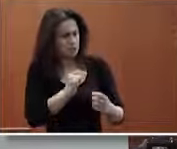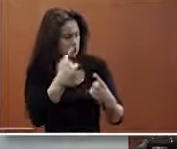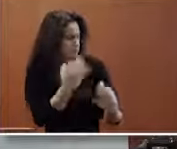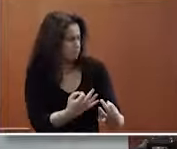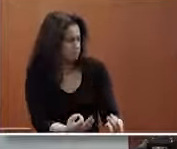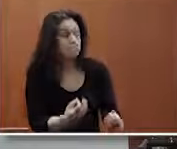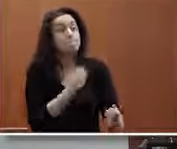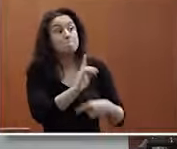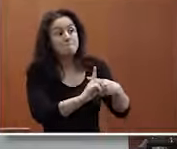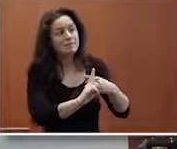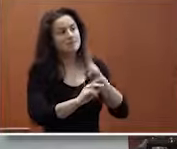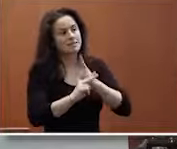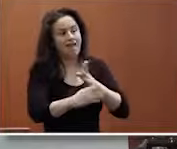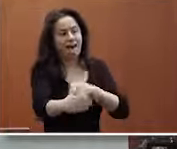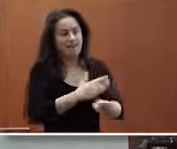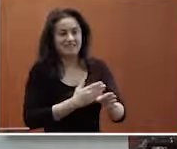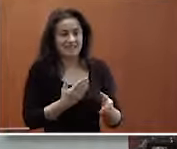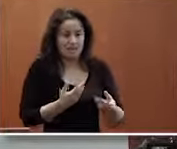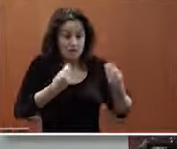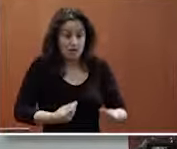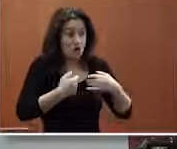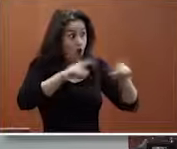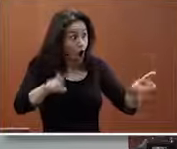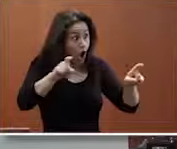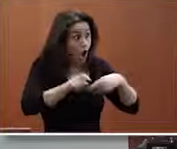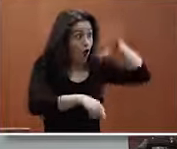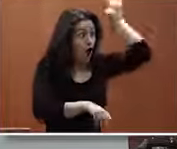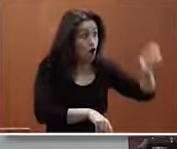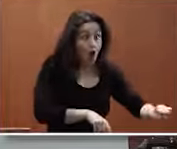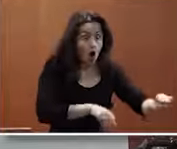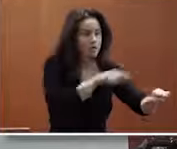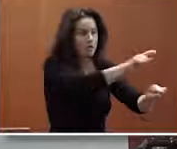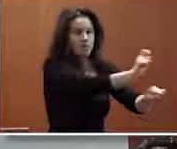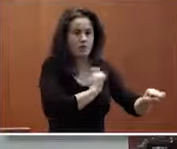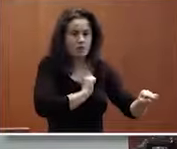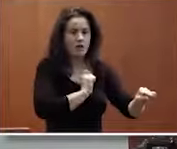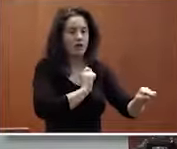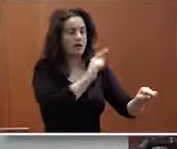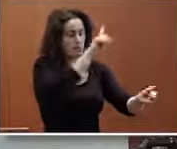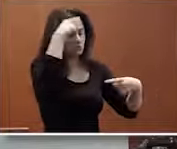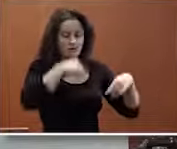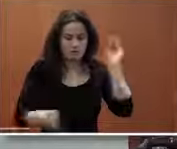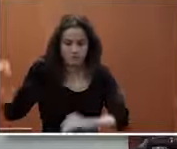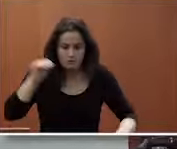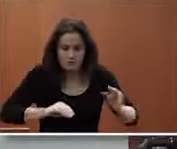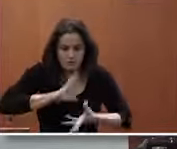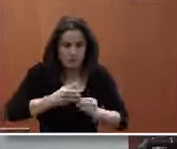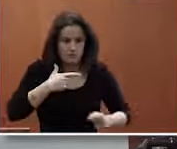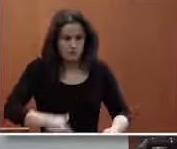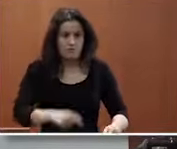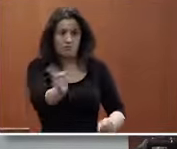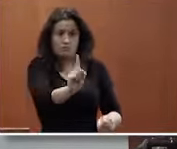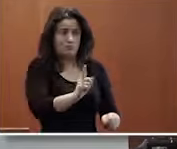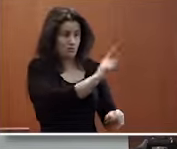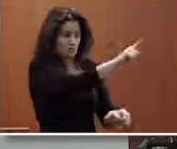pero además quiero que sean accesibles y por lo tanto si compro ordenadores quiero hacerlo a alguien que me pueda suministrar X ordenadores accesibles o el software